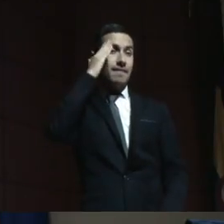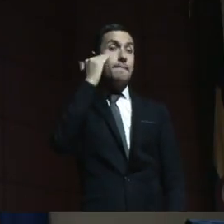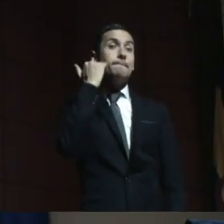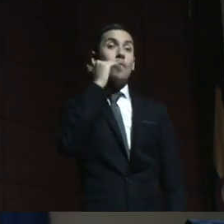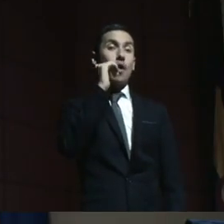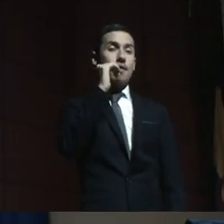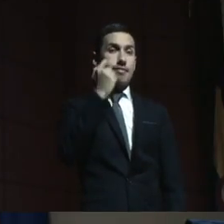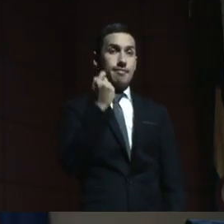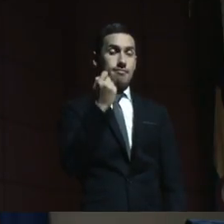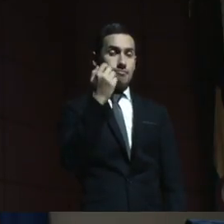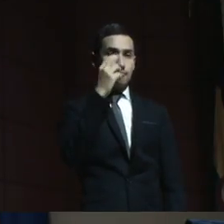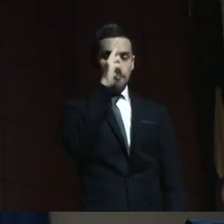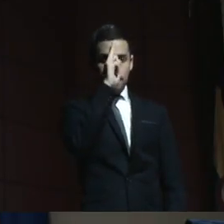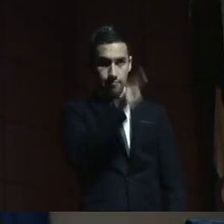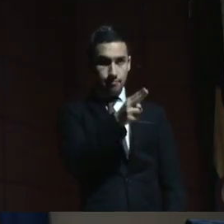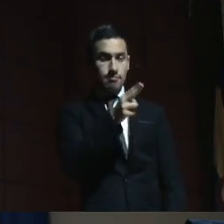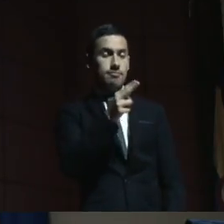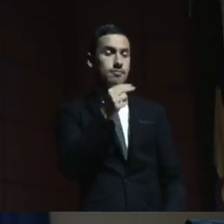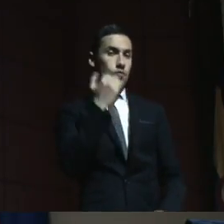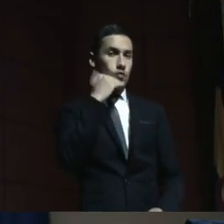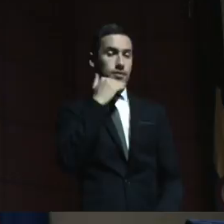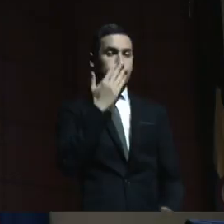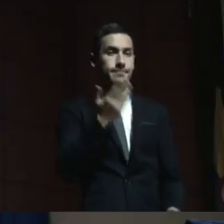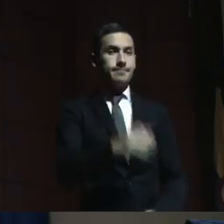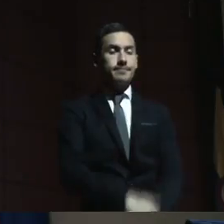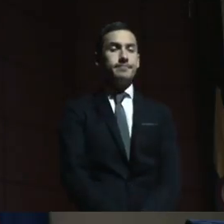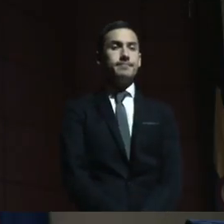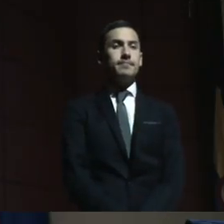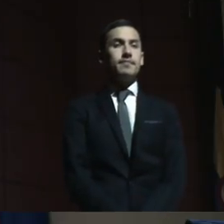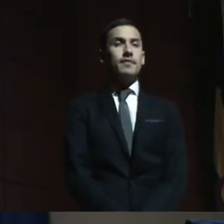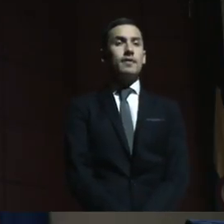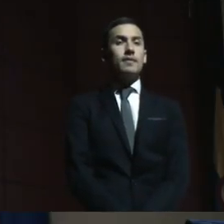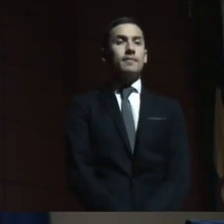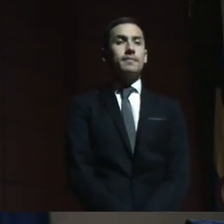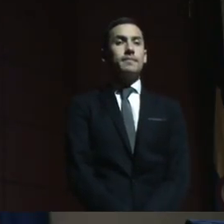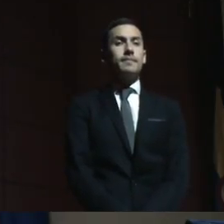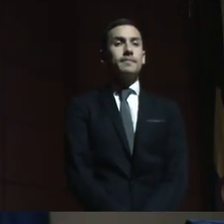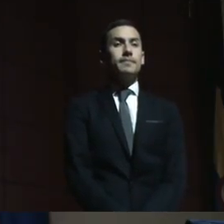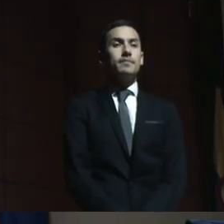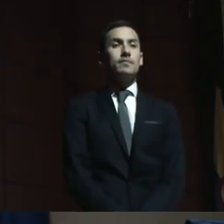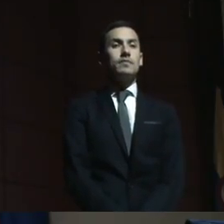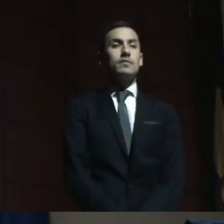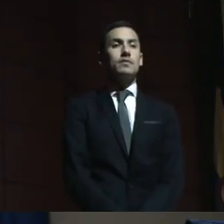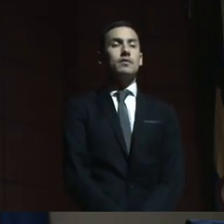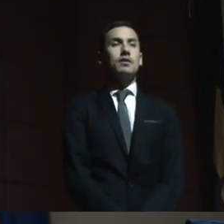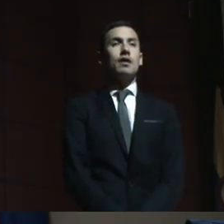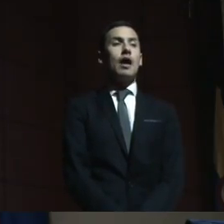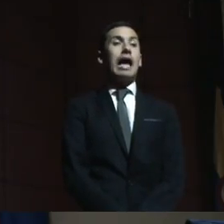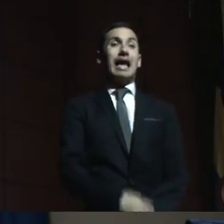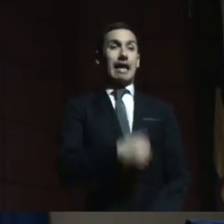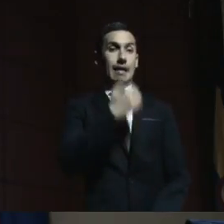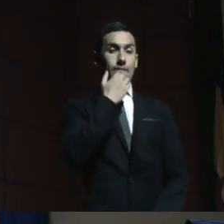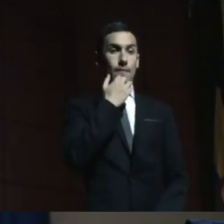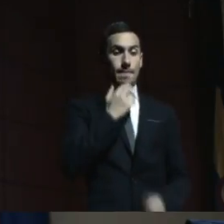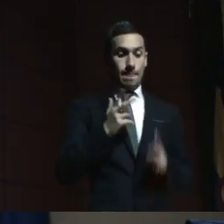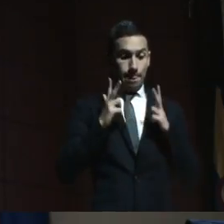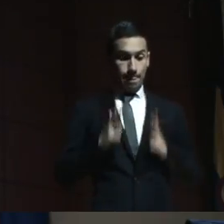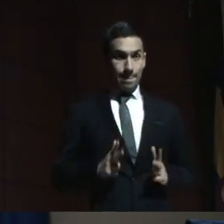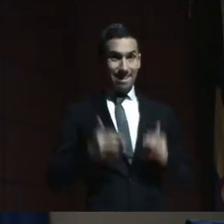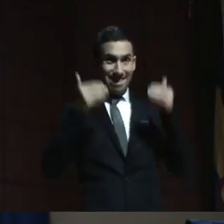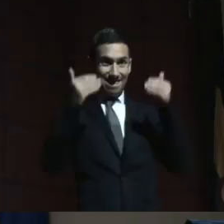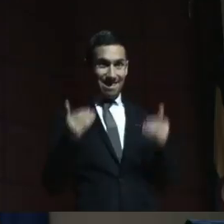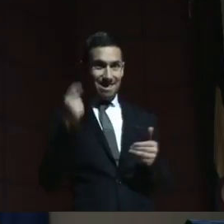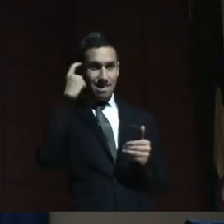¿cierto?, para este tema. La imposibilidad de cuidar a otro, ahí hay, digamos, también